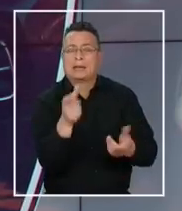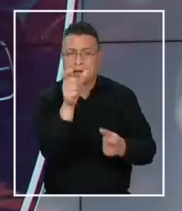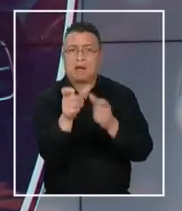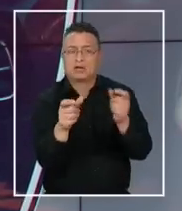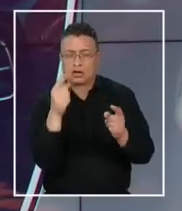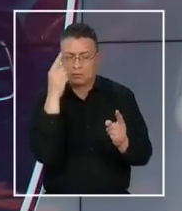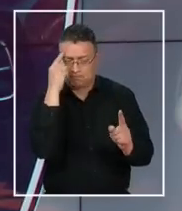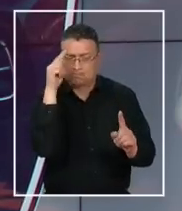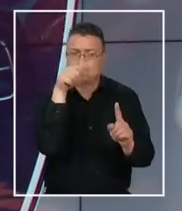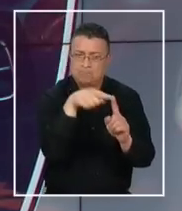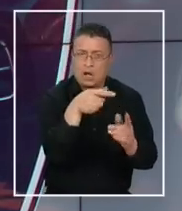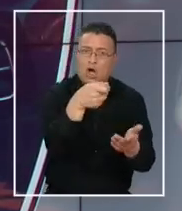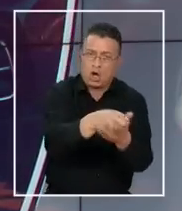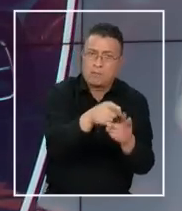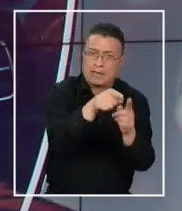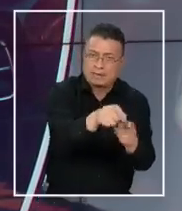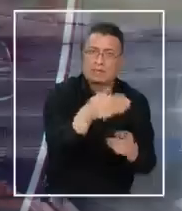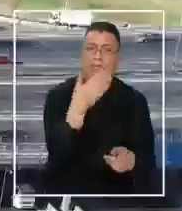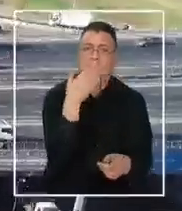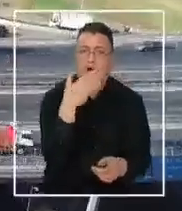opten por este tipo de vehículos.